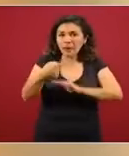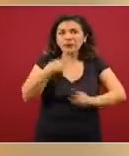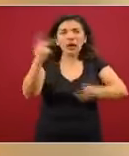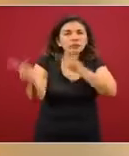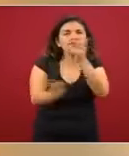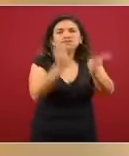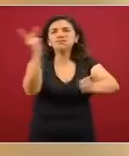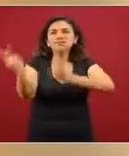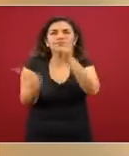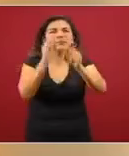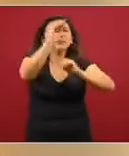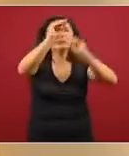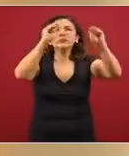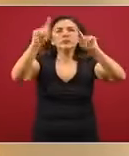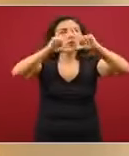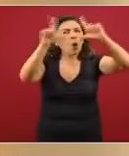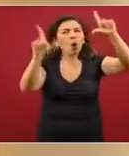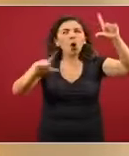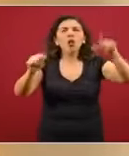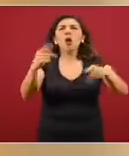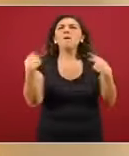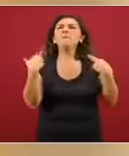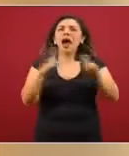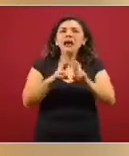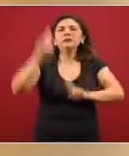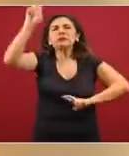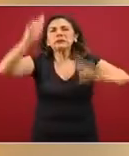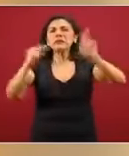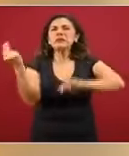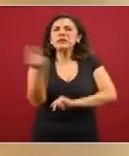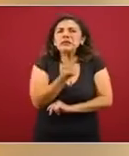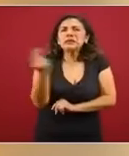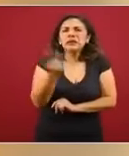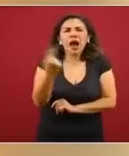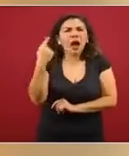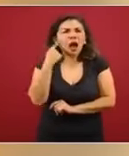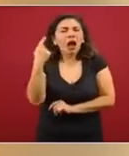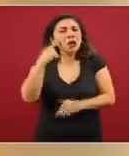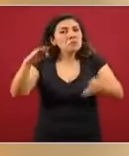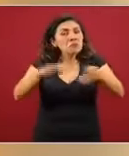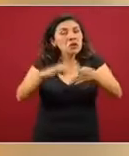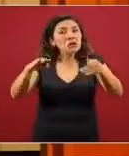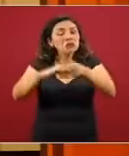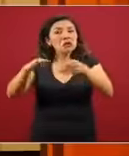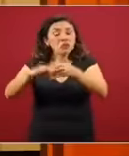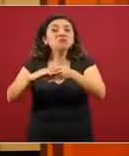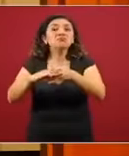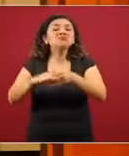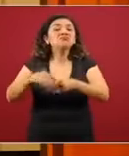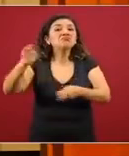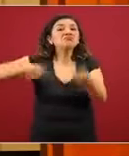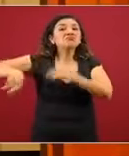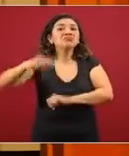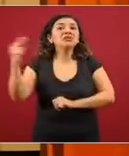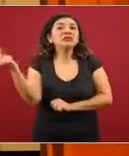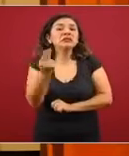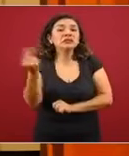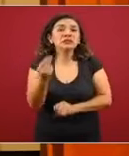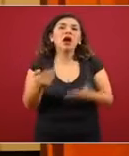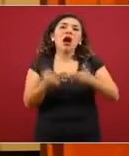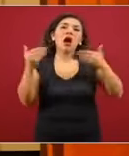todo el país escuchando a maestras y maestros, y era una demanda reiterada, que pues hemos